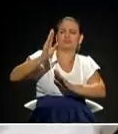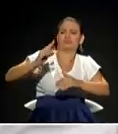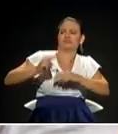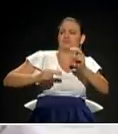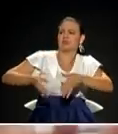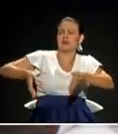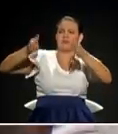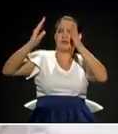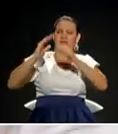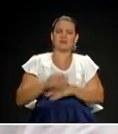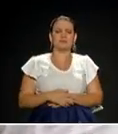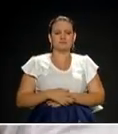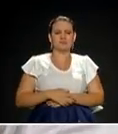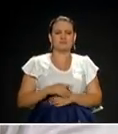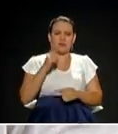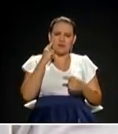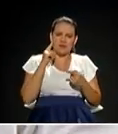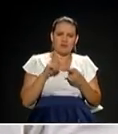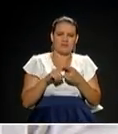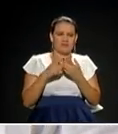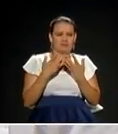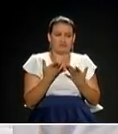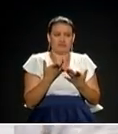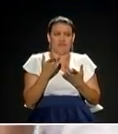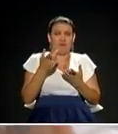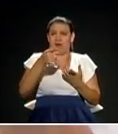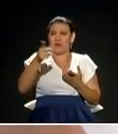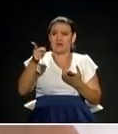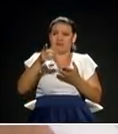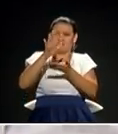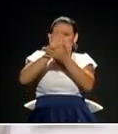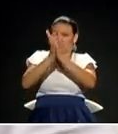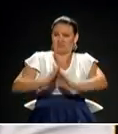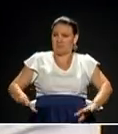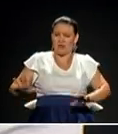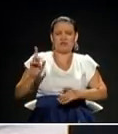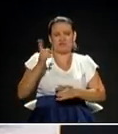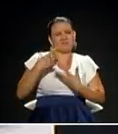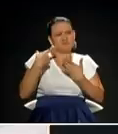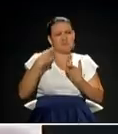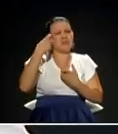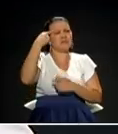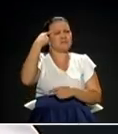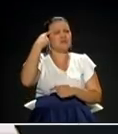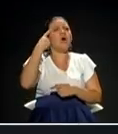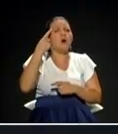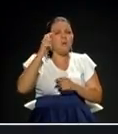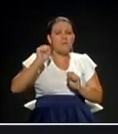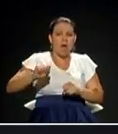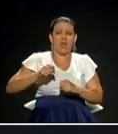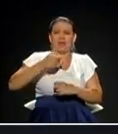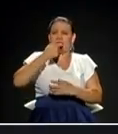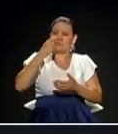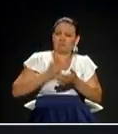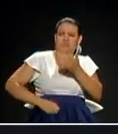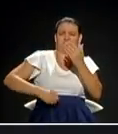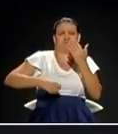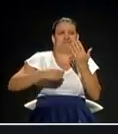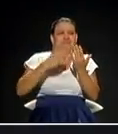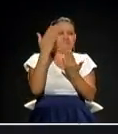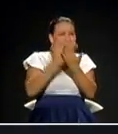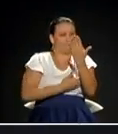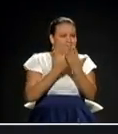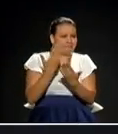pretendo es no acabar con las obligaciones urbanísticas, es tener unas tarifas justas que permitan que, además del costo de la tierra, que está